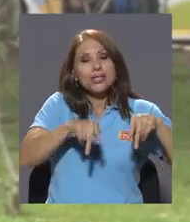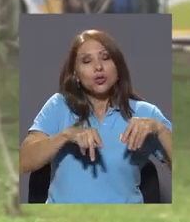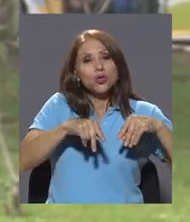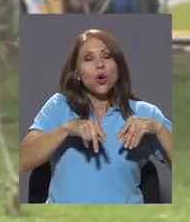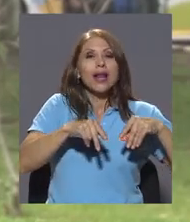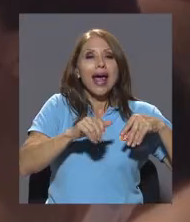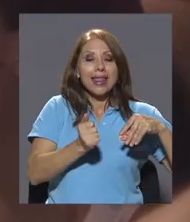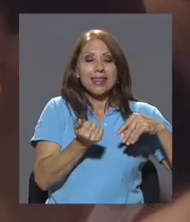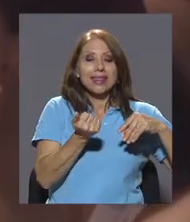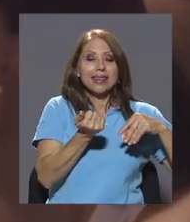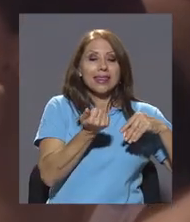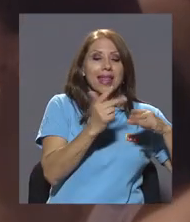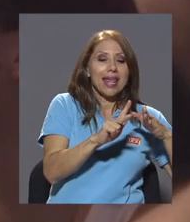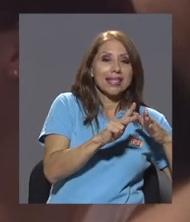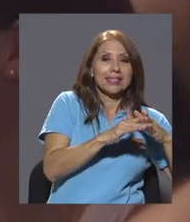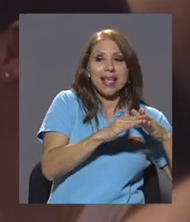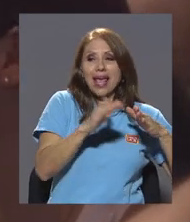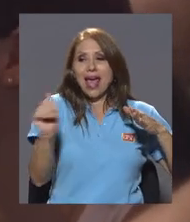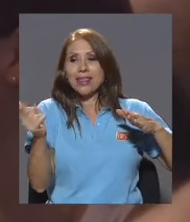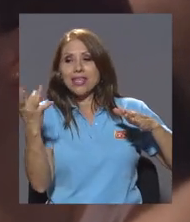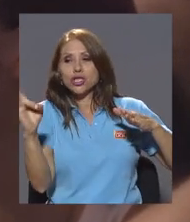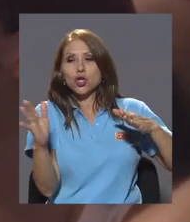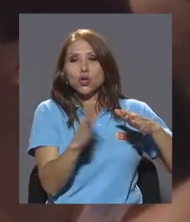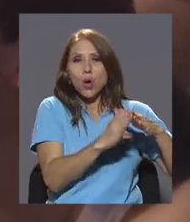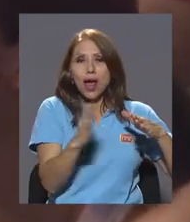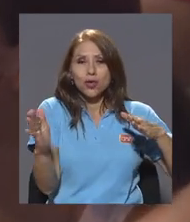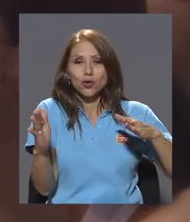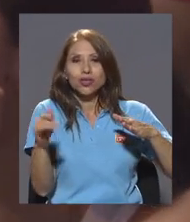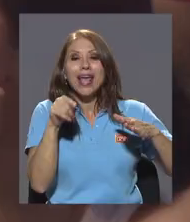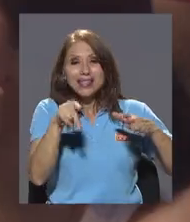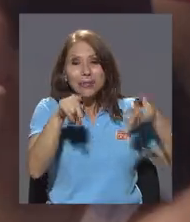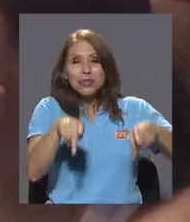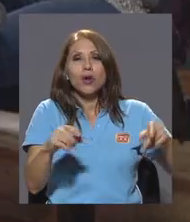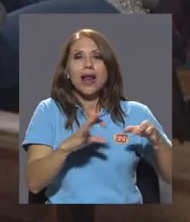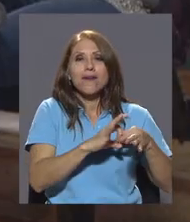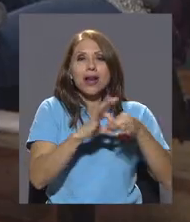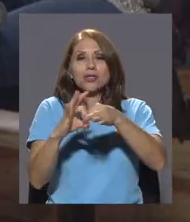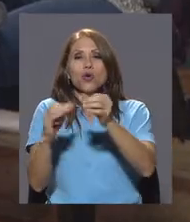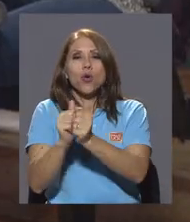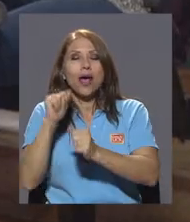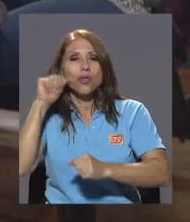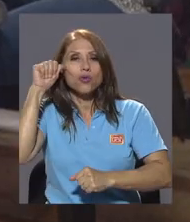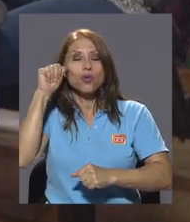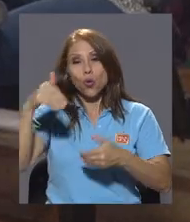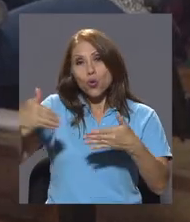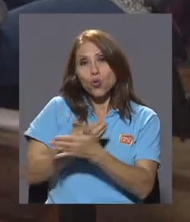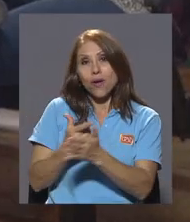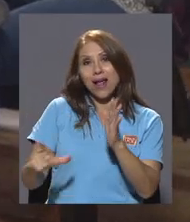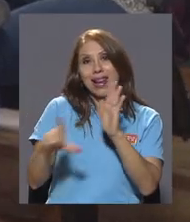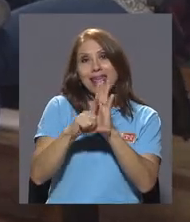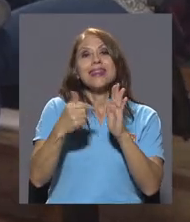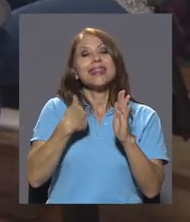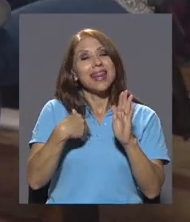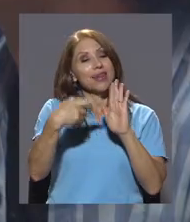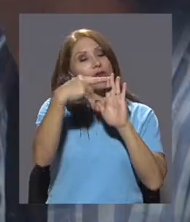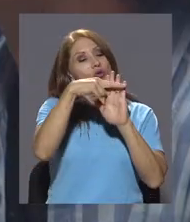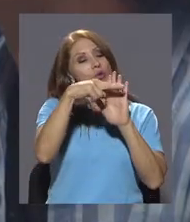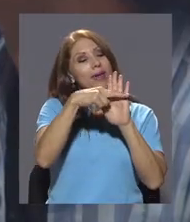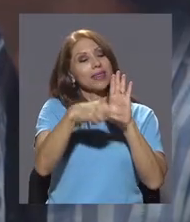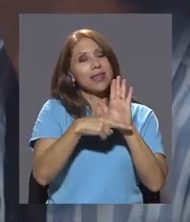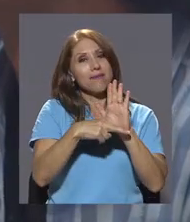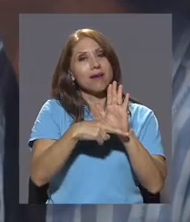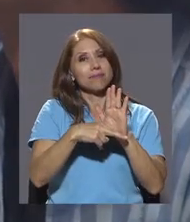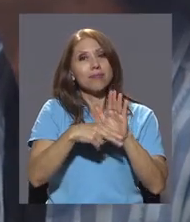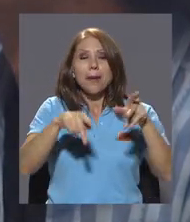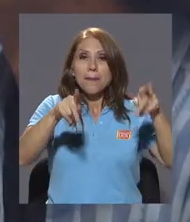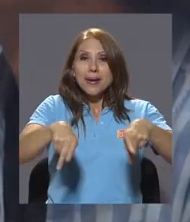18 y un adulto. Esta nueva ley cuenta con una normativa que garantiza el respeto y la integralidad de